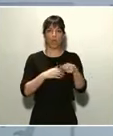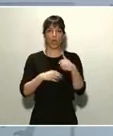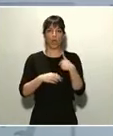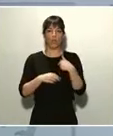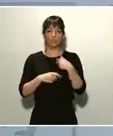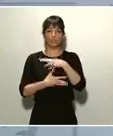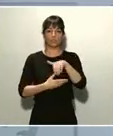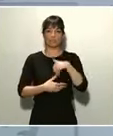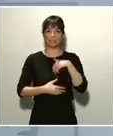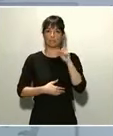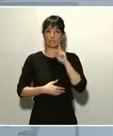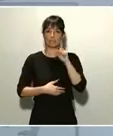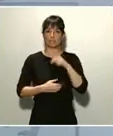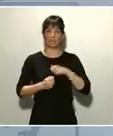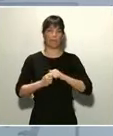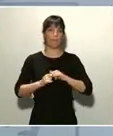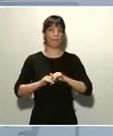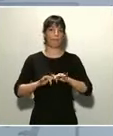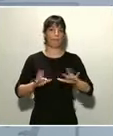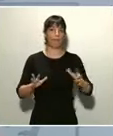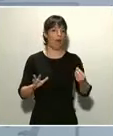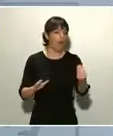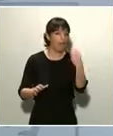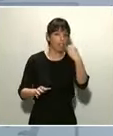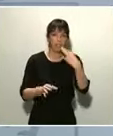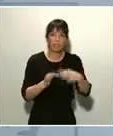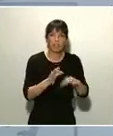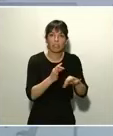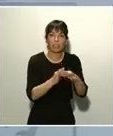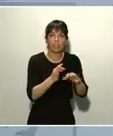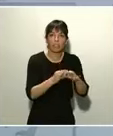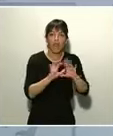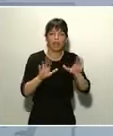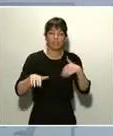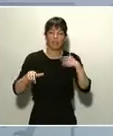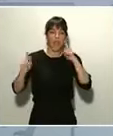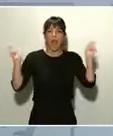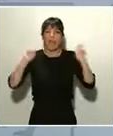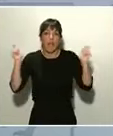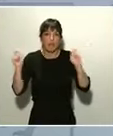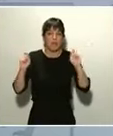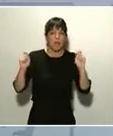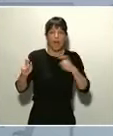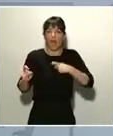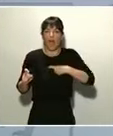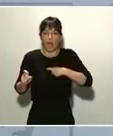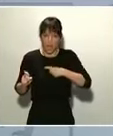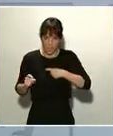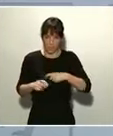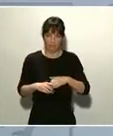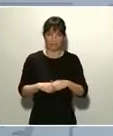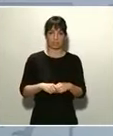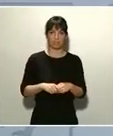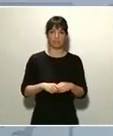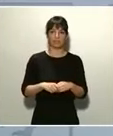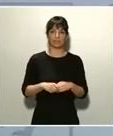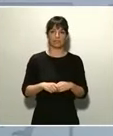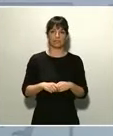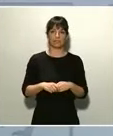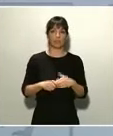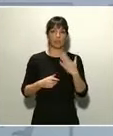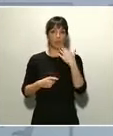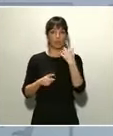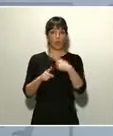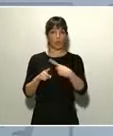por lo general provocan alarma y pánico, que acapara bienes o productos frenéticamente.